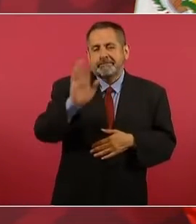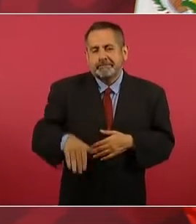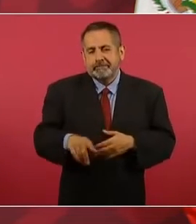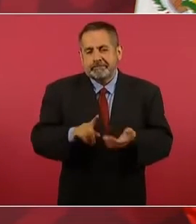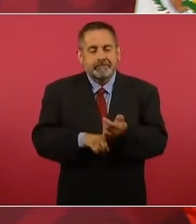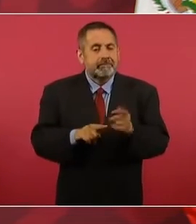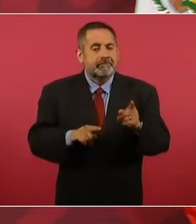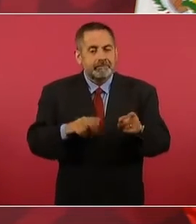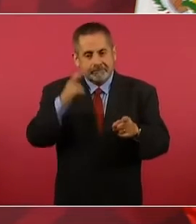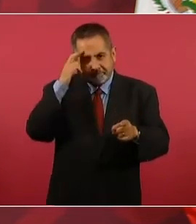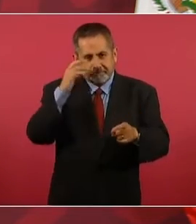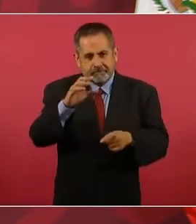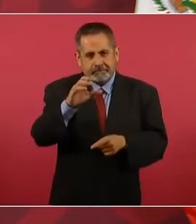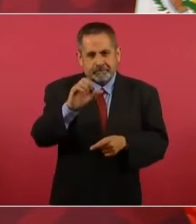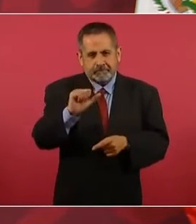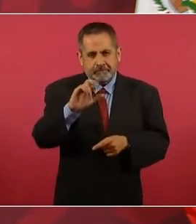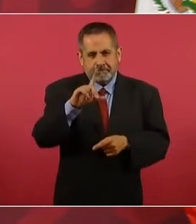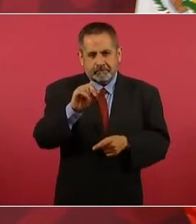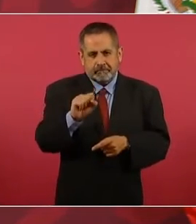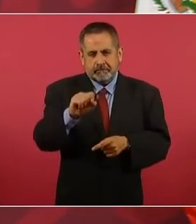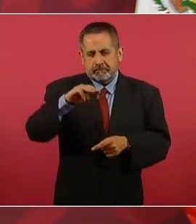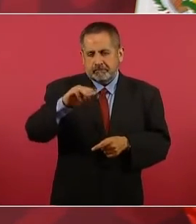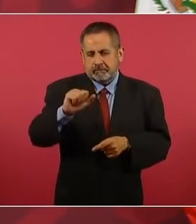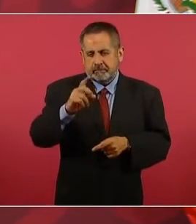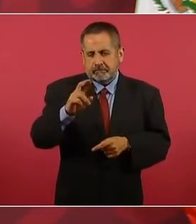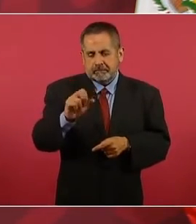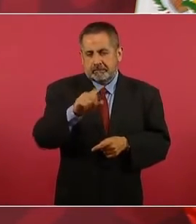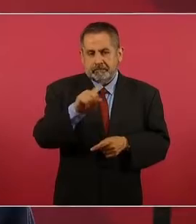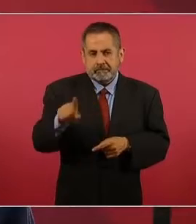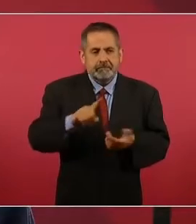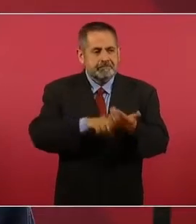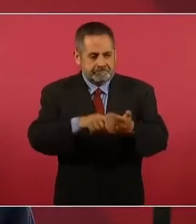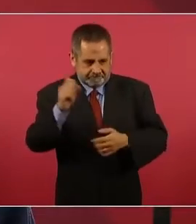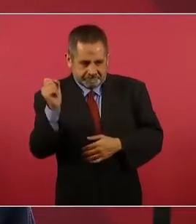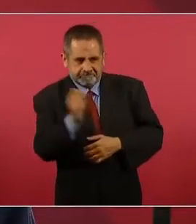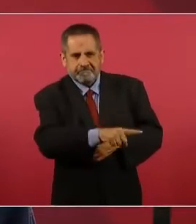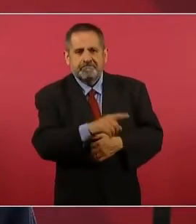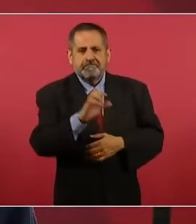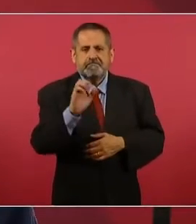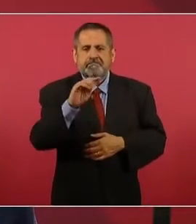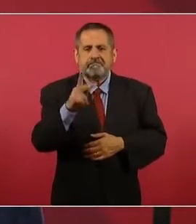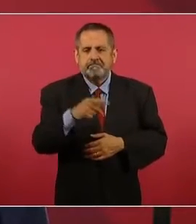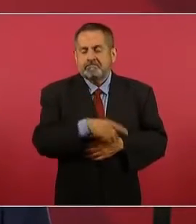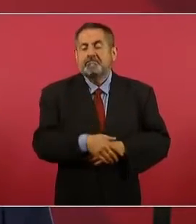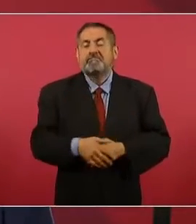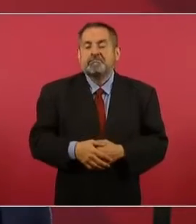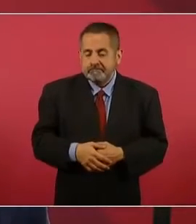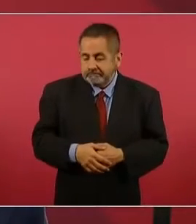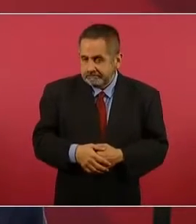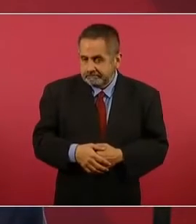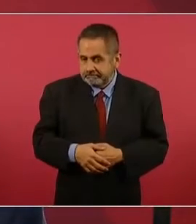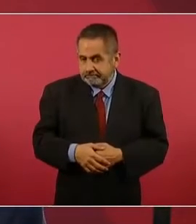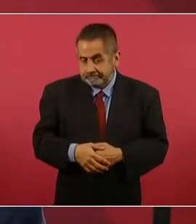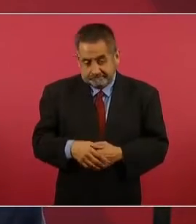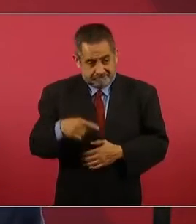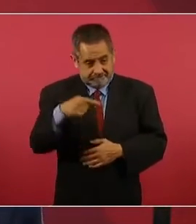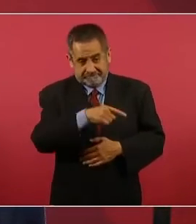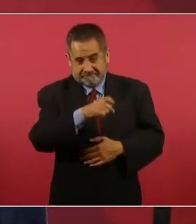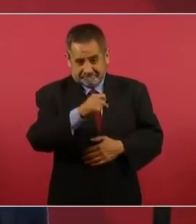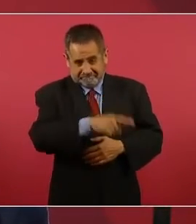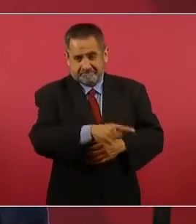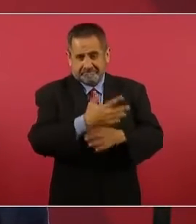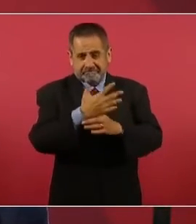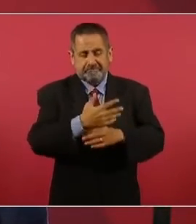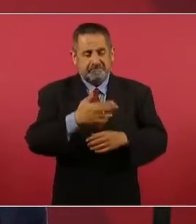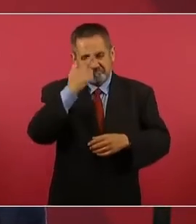de Carlos Madrazo, eran los épocos del